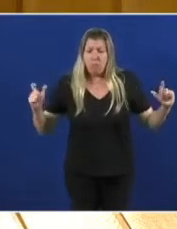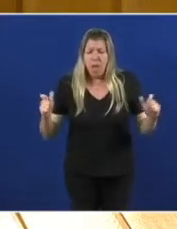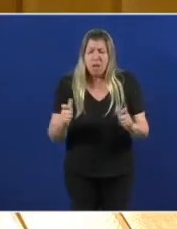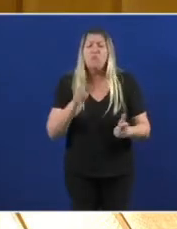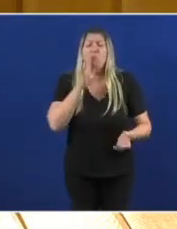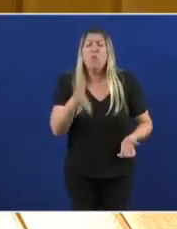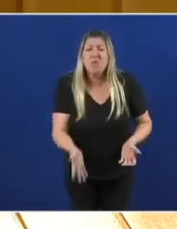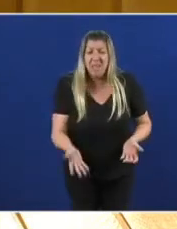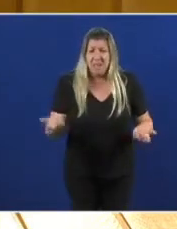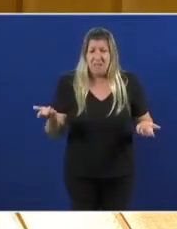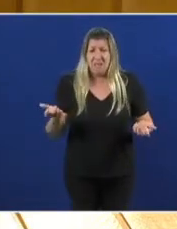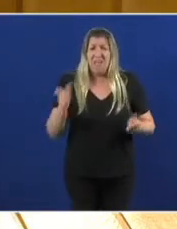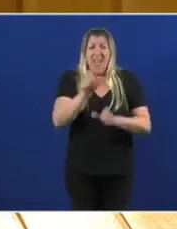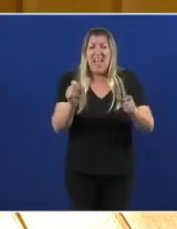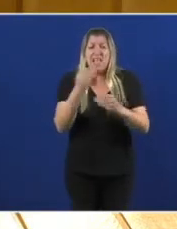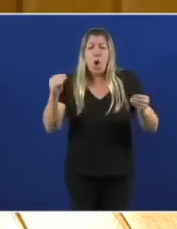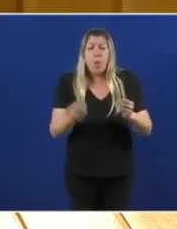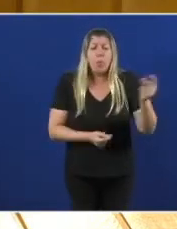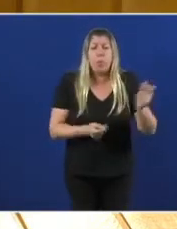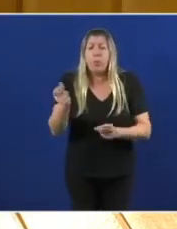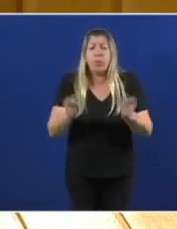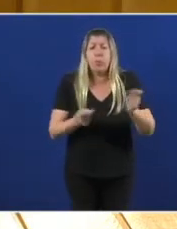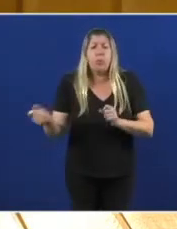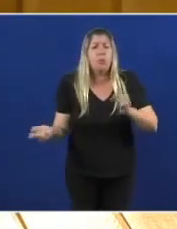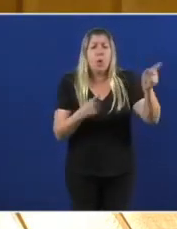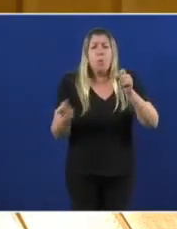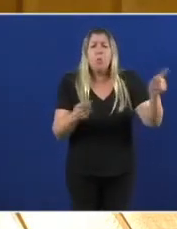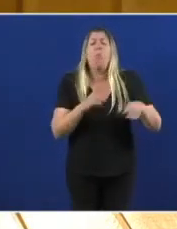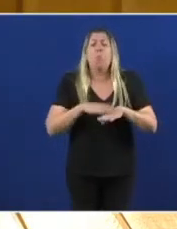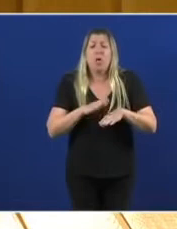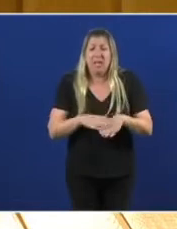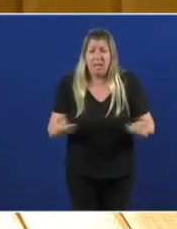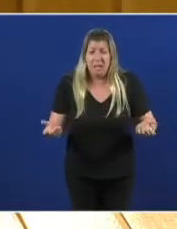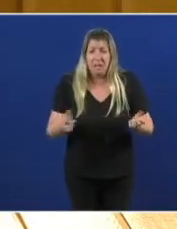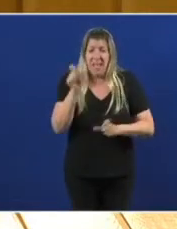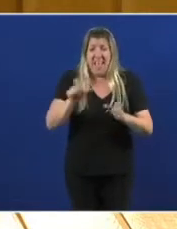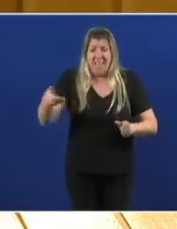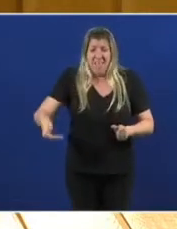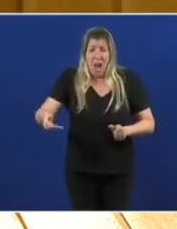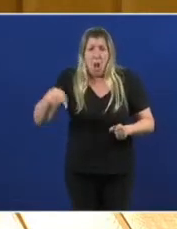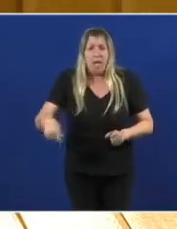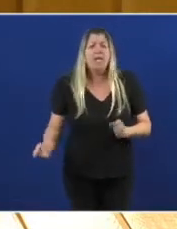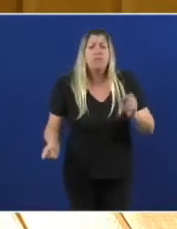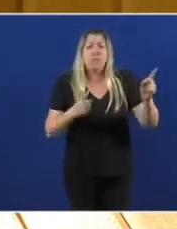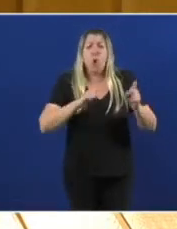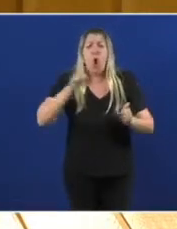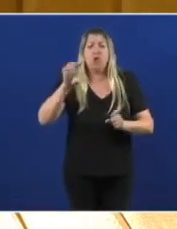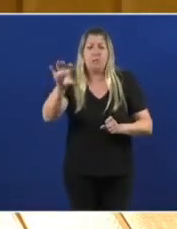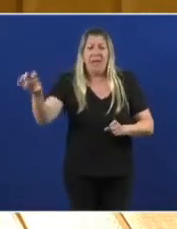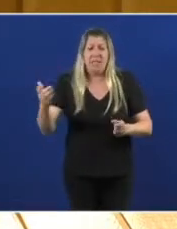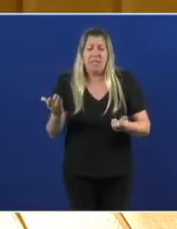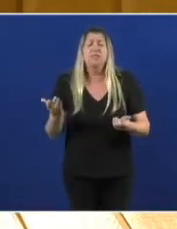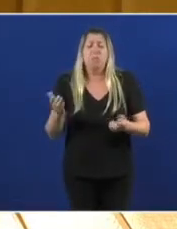que emigra xente nova? Por que se fuga o noso talento? Por que estamos nunha crise industrial